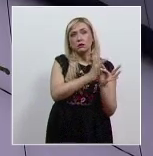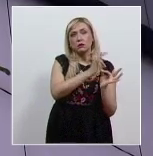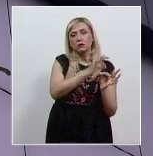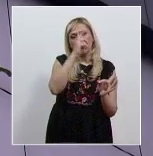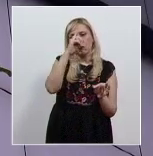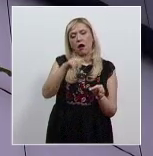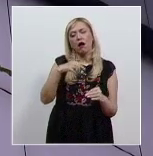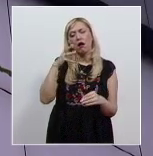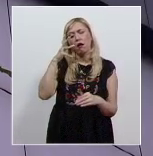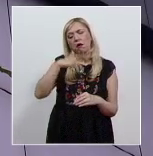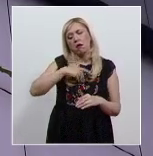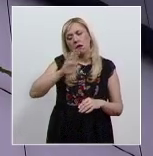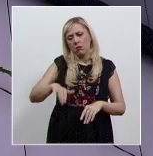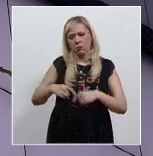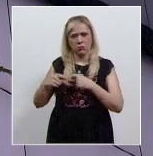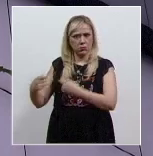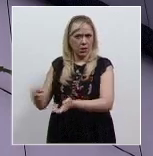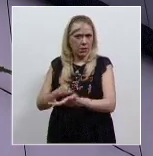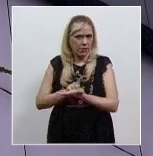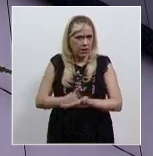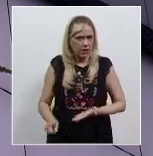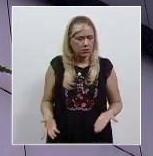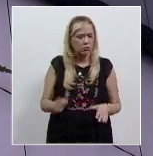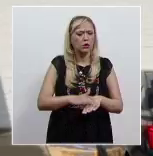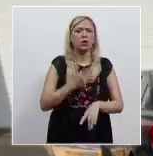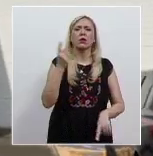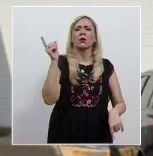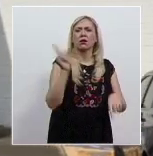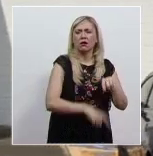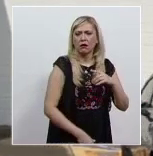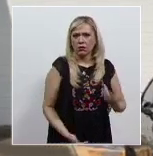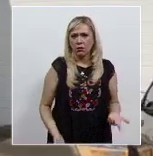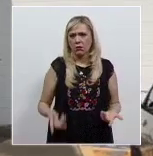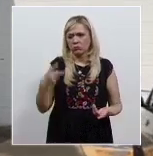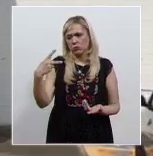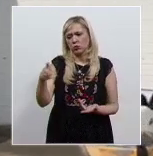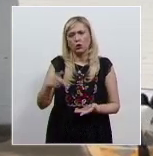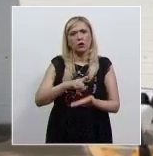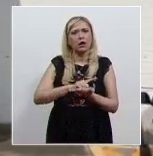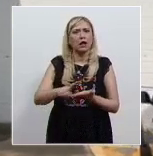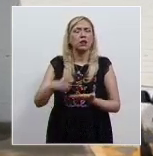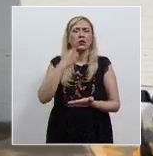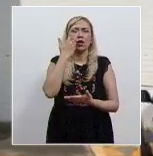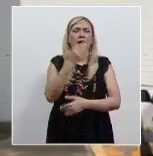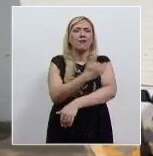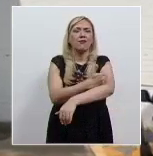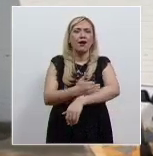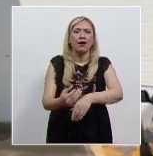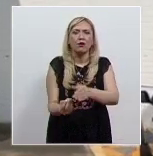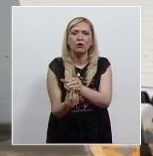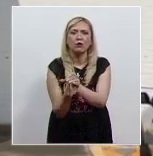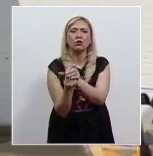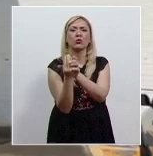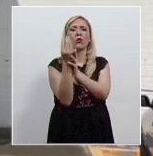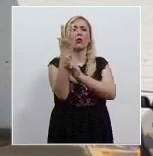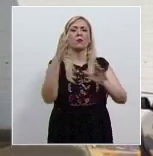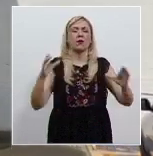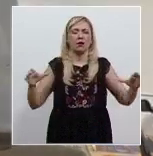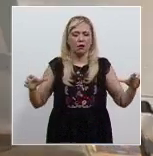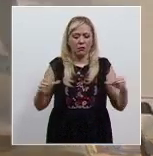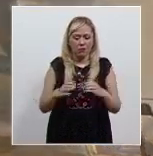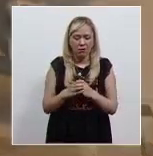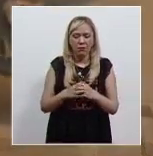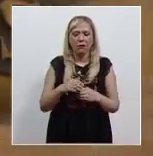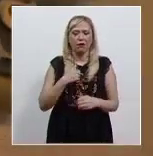independiente que no puede sujetarse a la realización o no de otro derecho fundamental, como lo es la conformación y